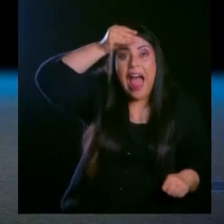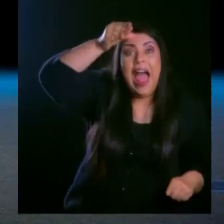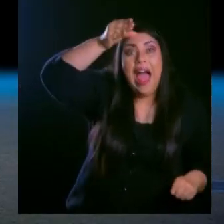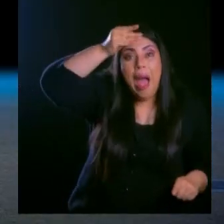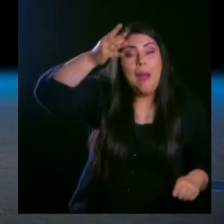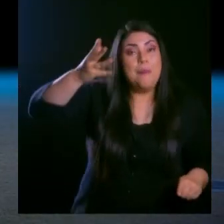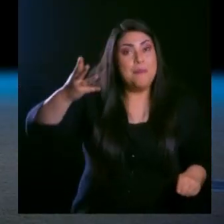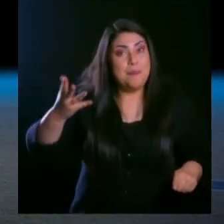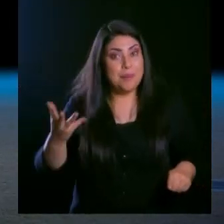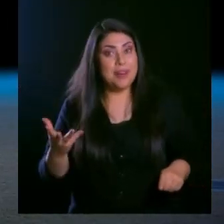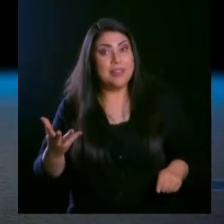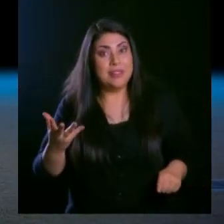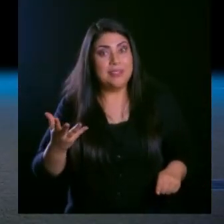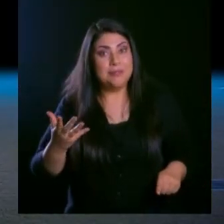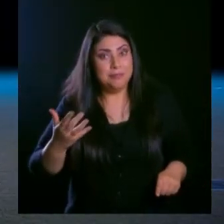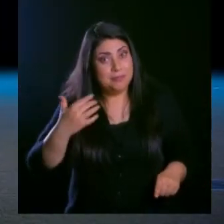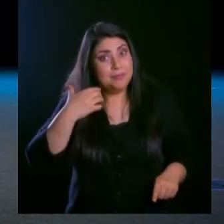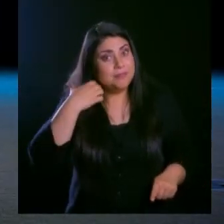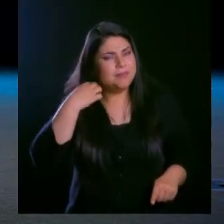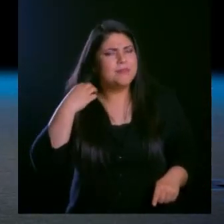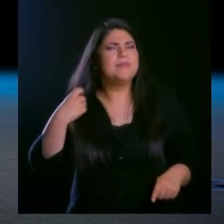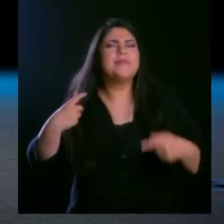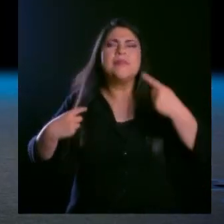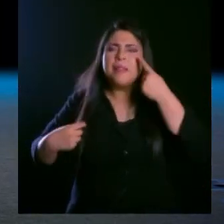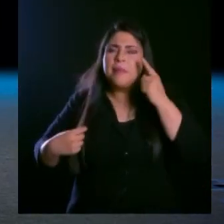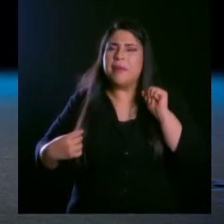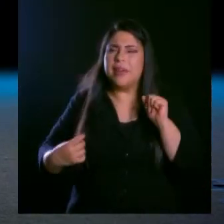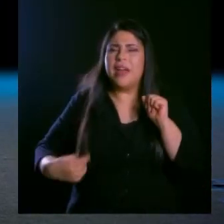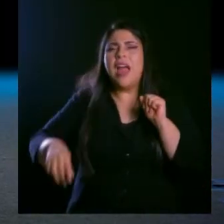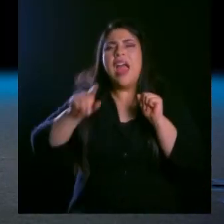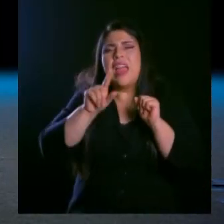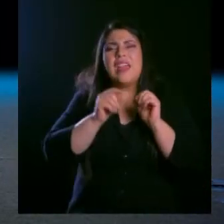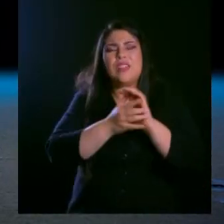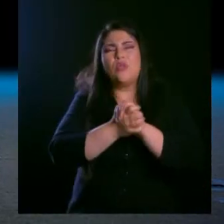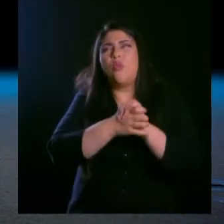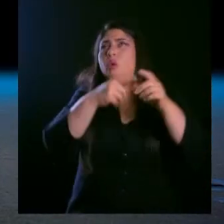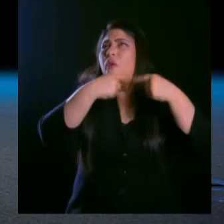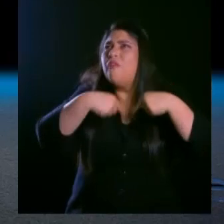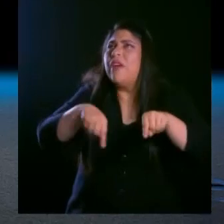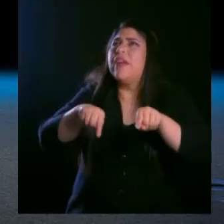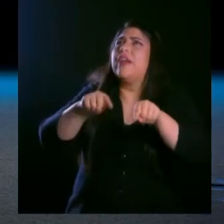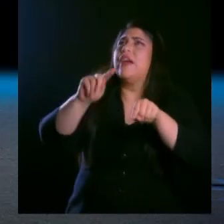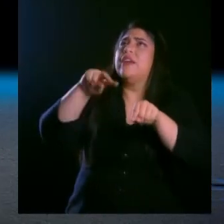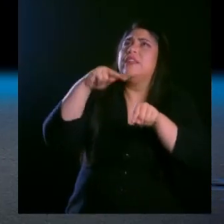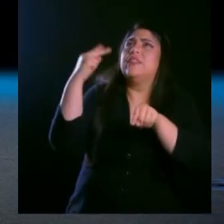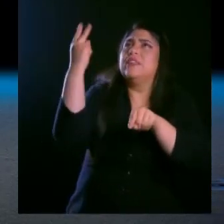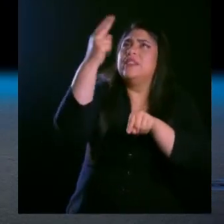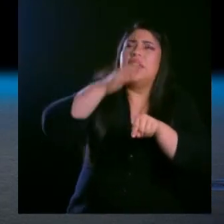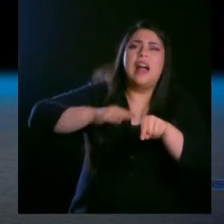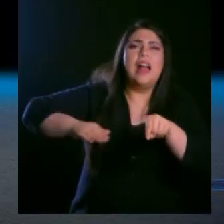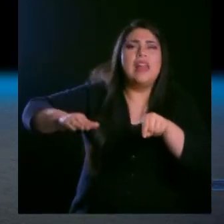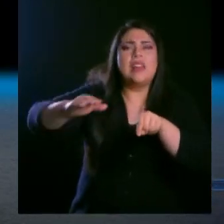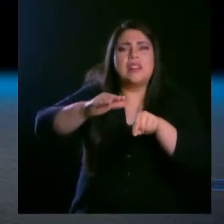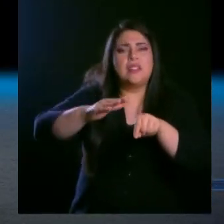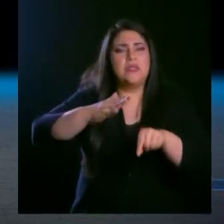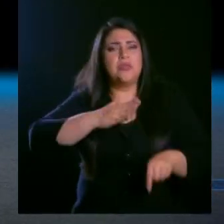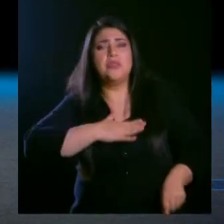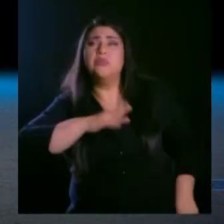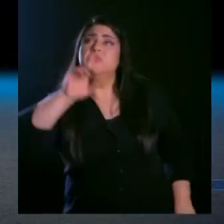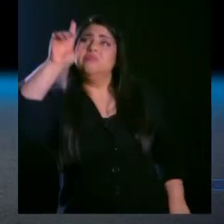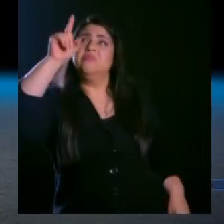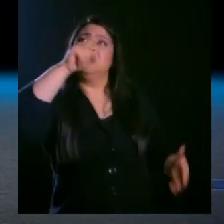Lo que no quiero es que tú ingreses al reino de Dios con una mentalidad de democracia.